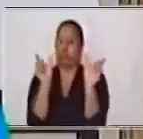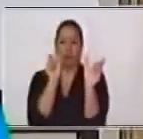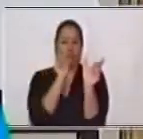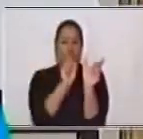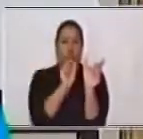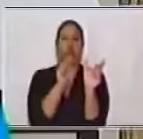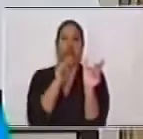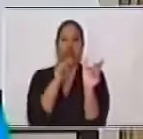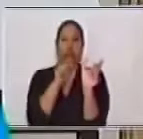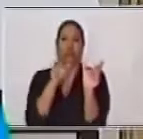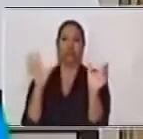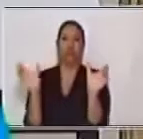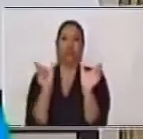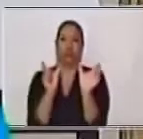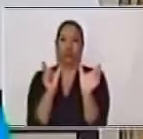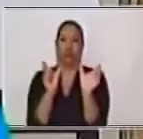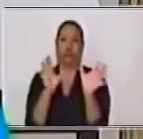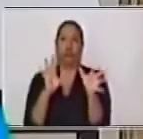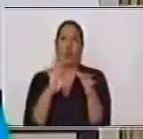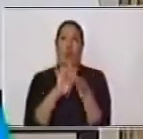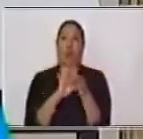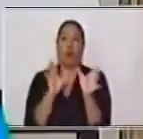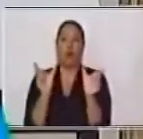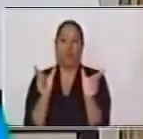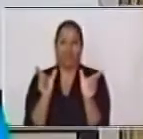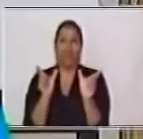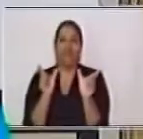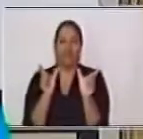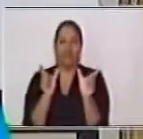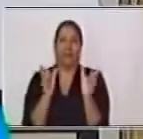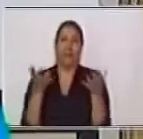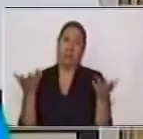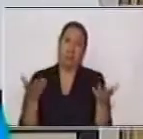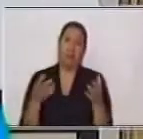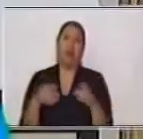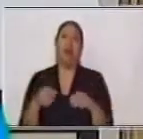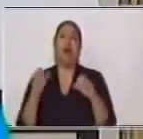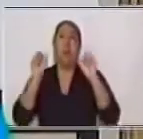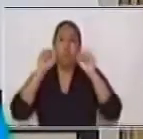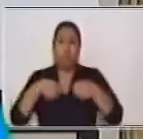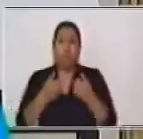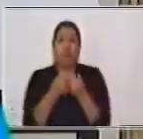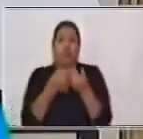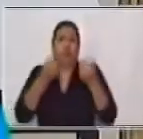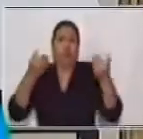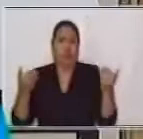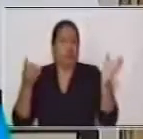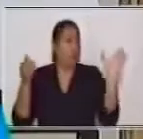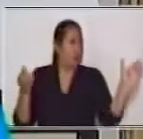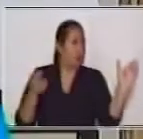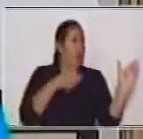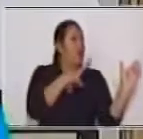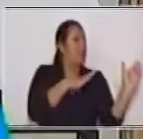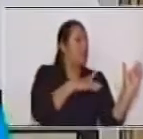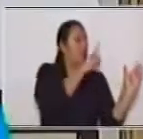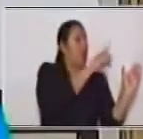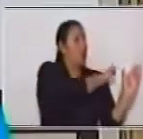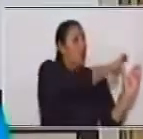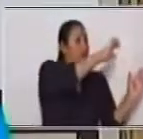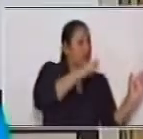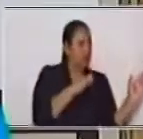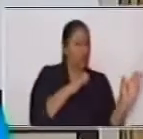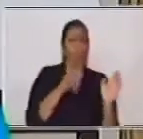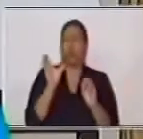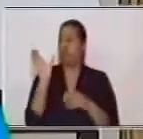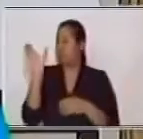Estas oraciones, si las leemos de forma separada, tienen sentido, expresan una idea. Tengo un escritorio, hago la tarea